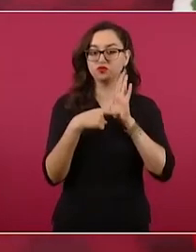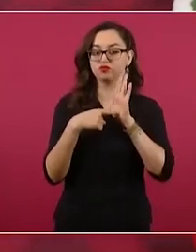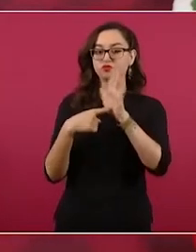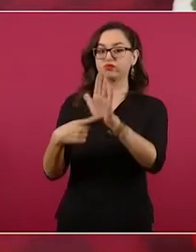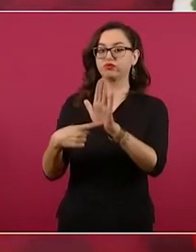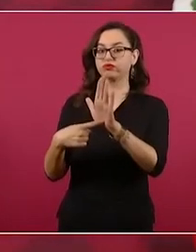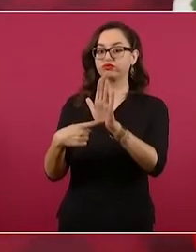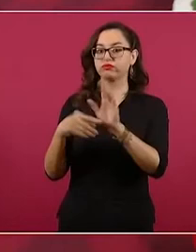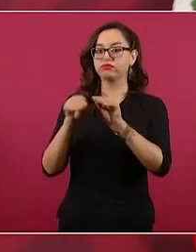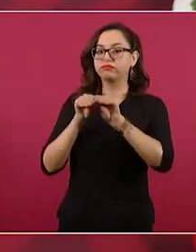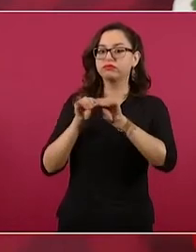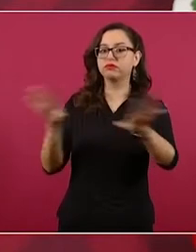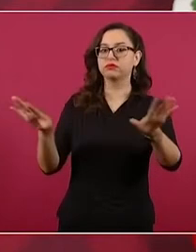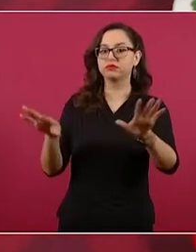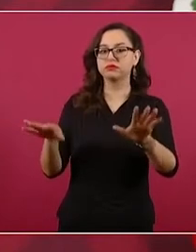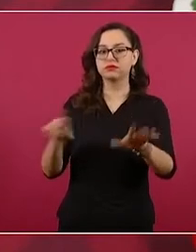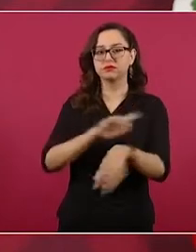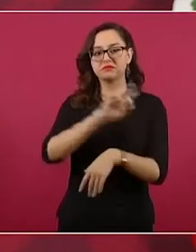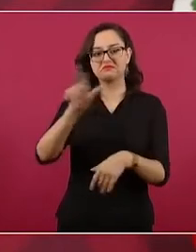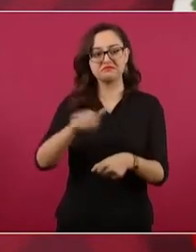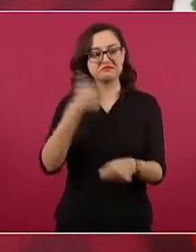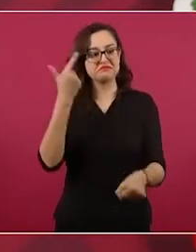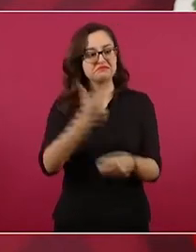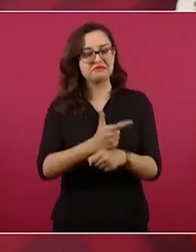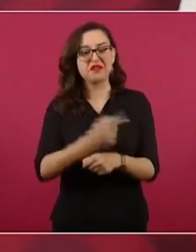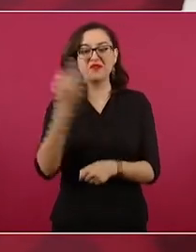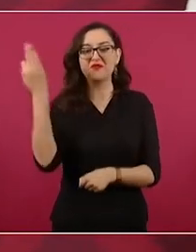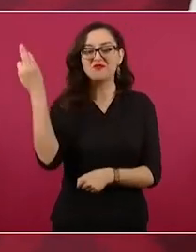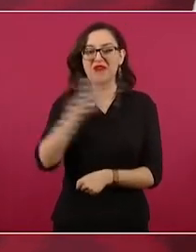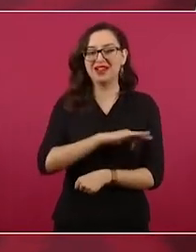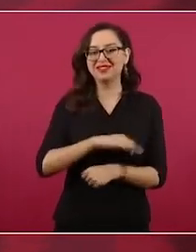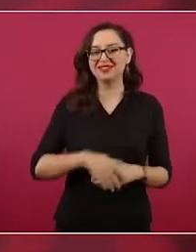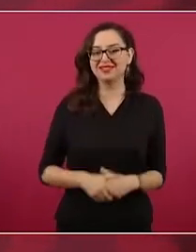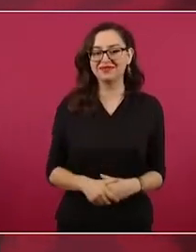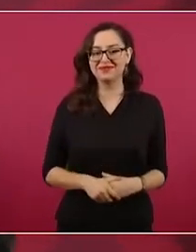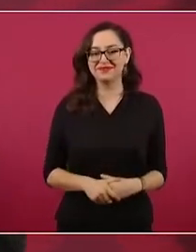falsa, ya me acordé, Crespo,